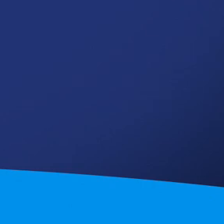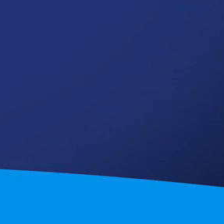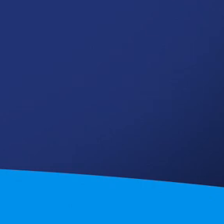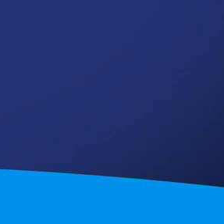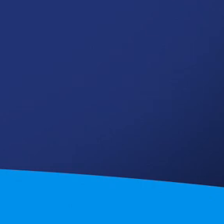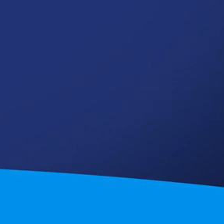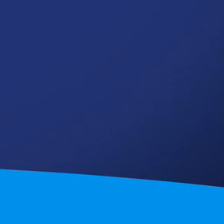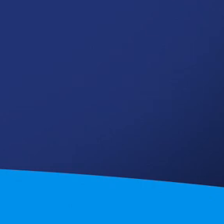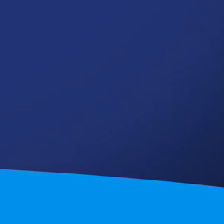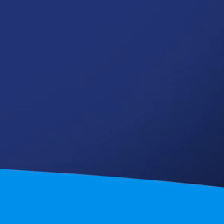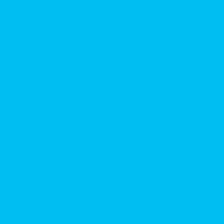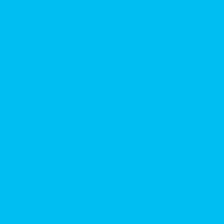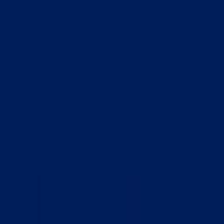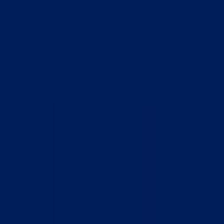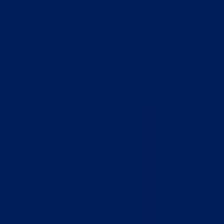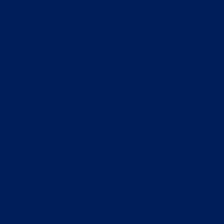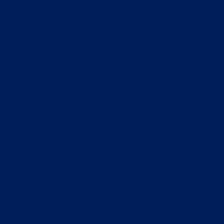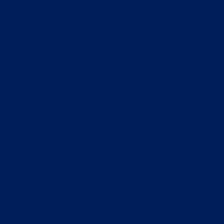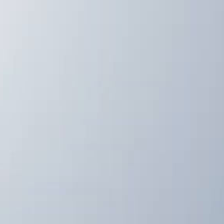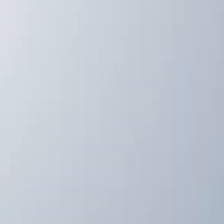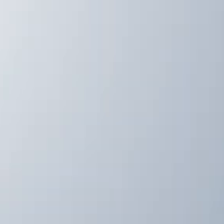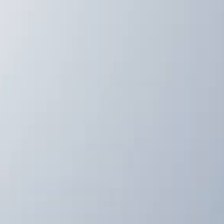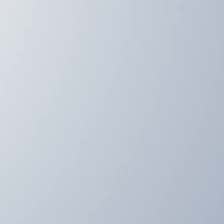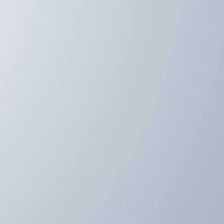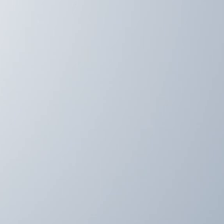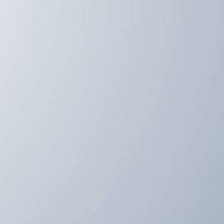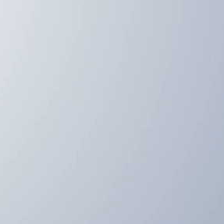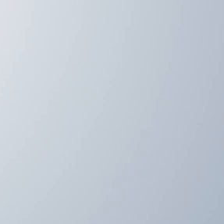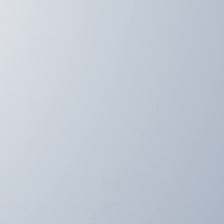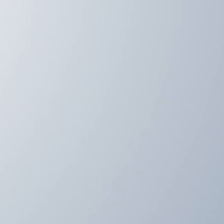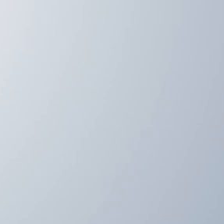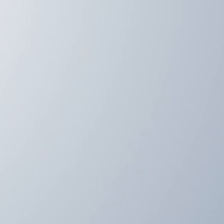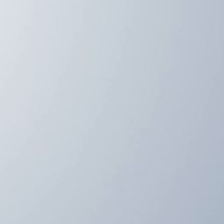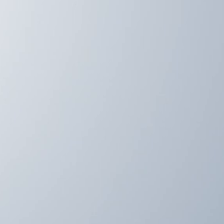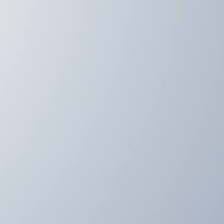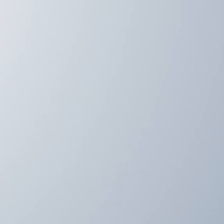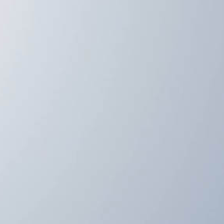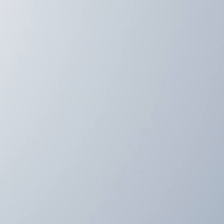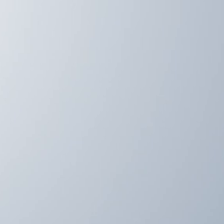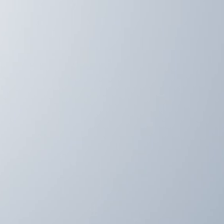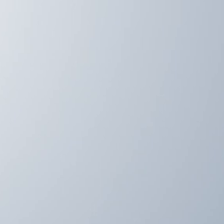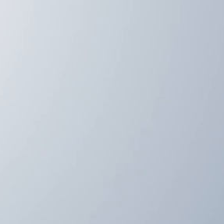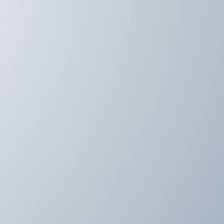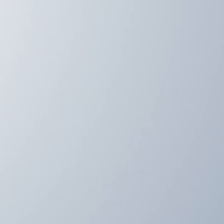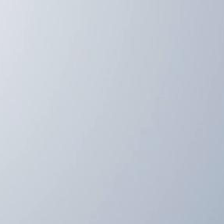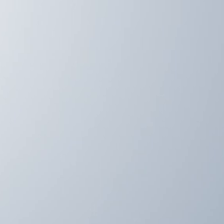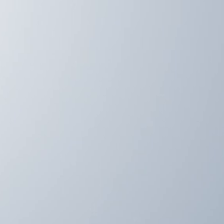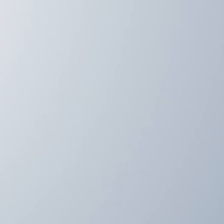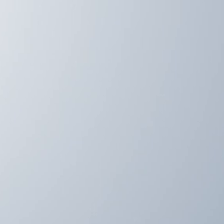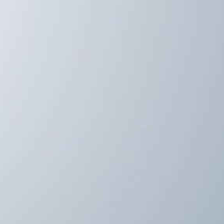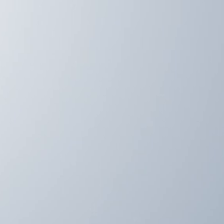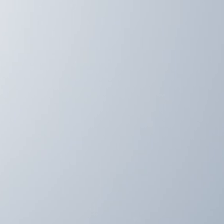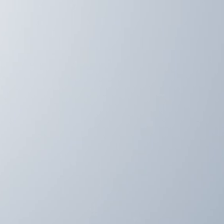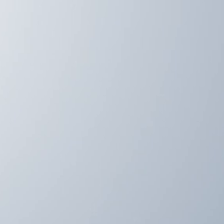video.